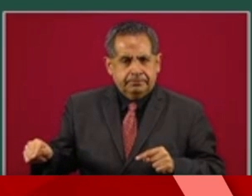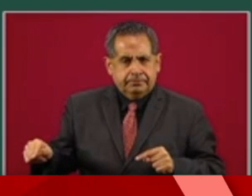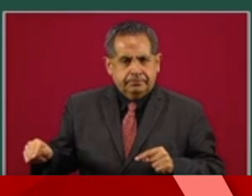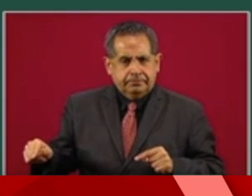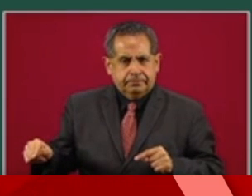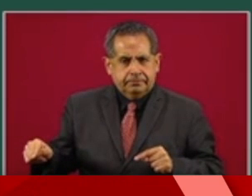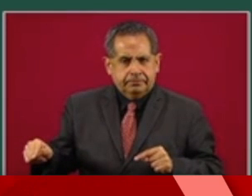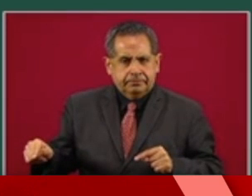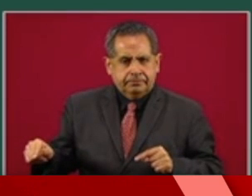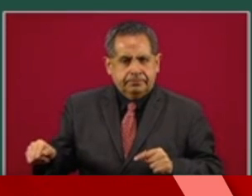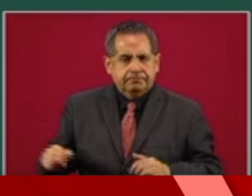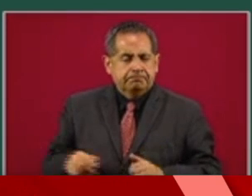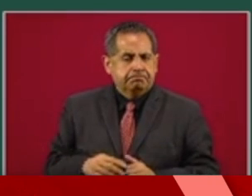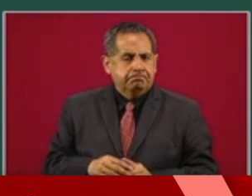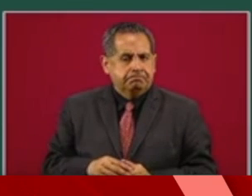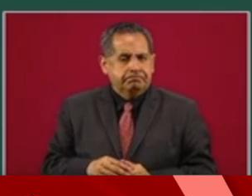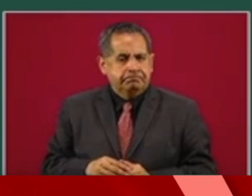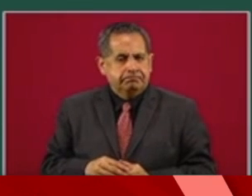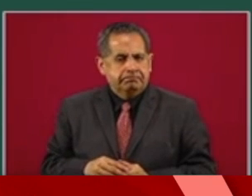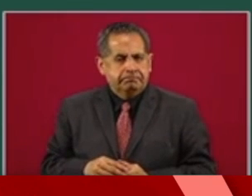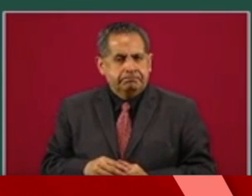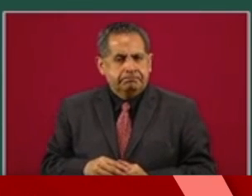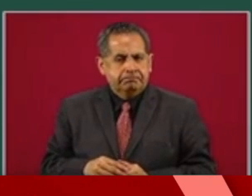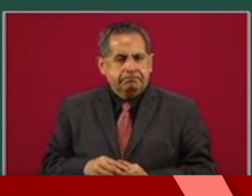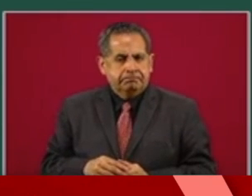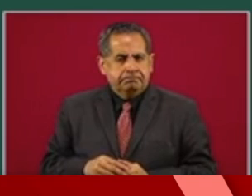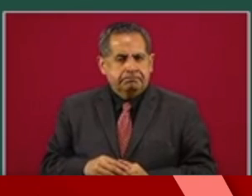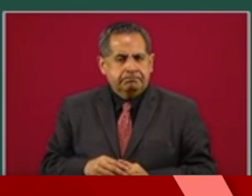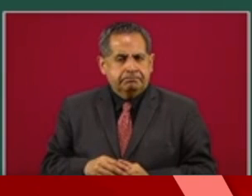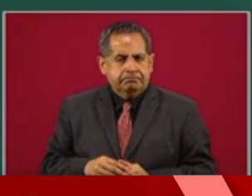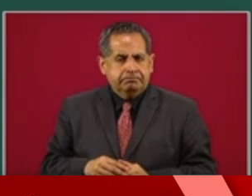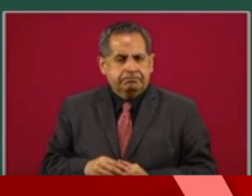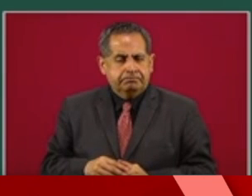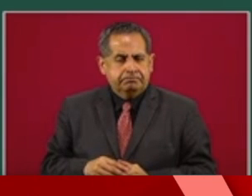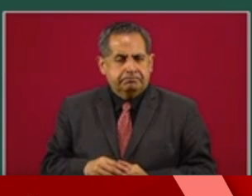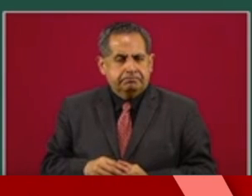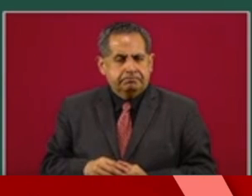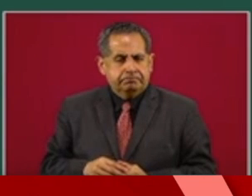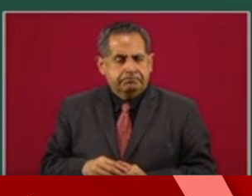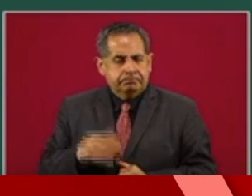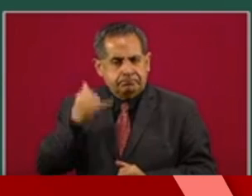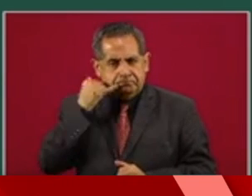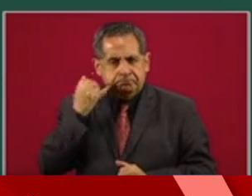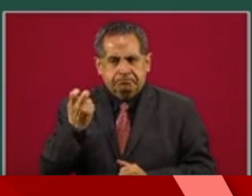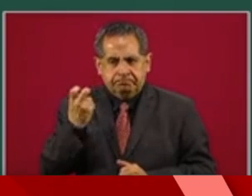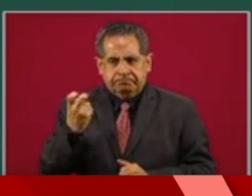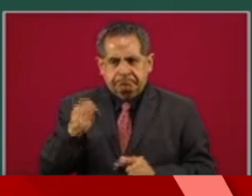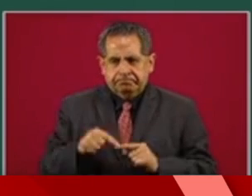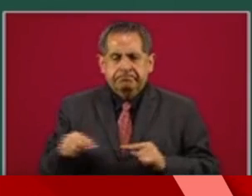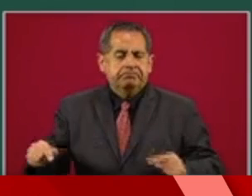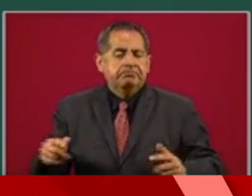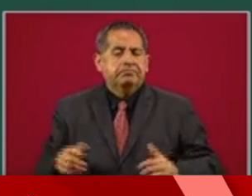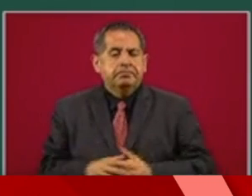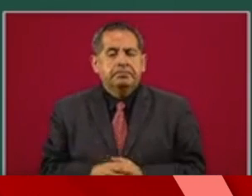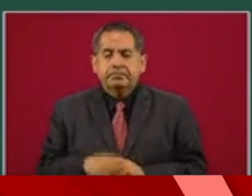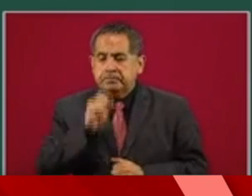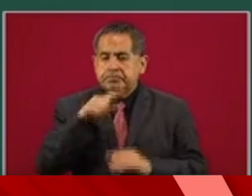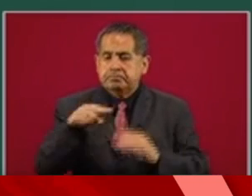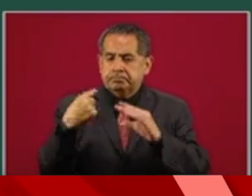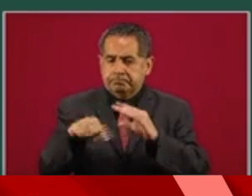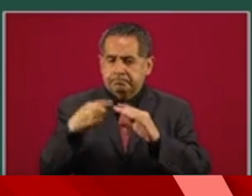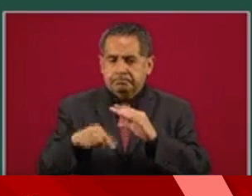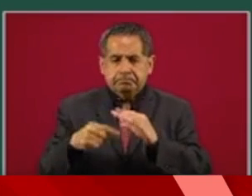y 800-734-7376. Y el correo